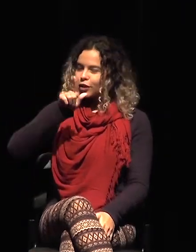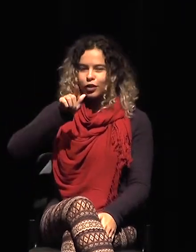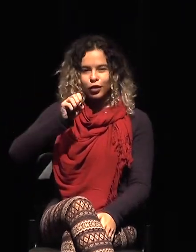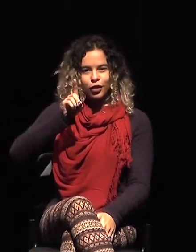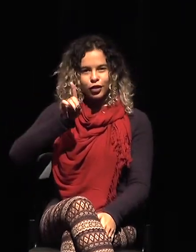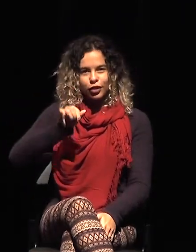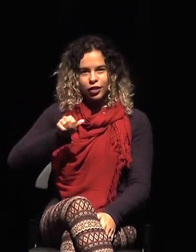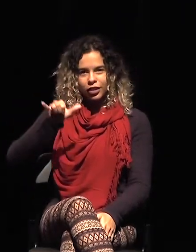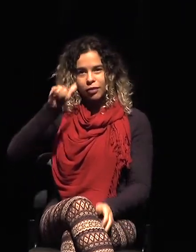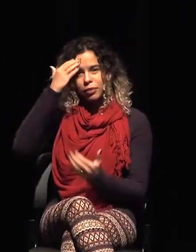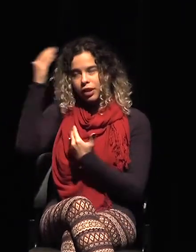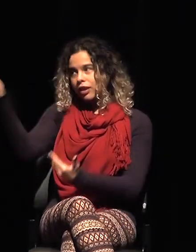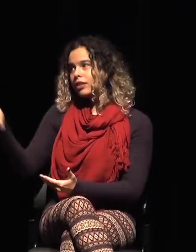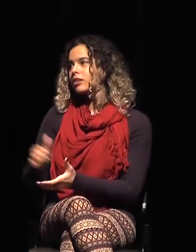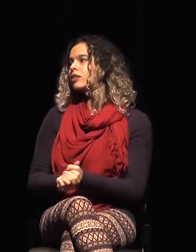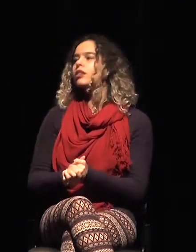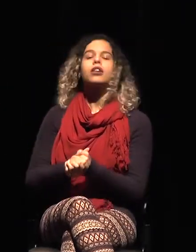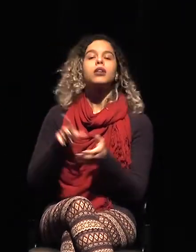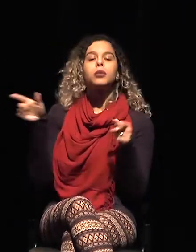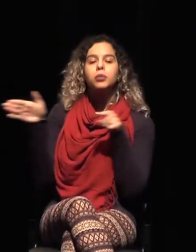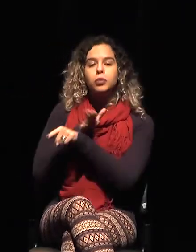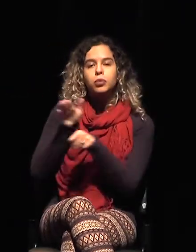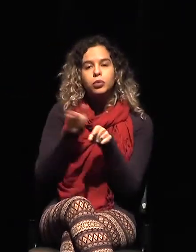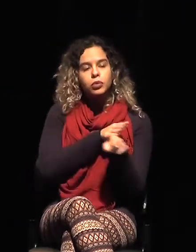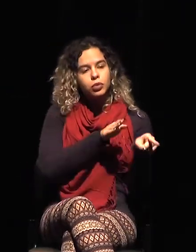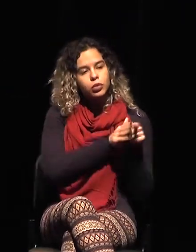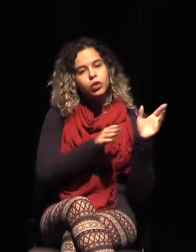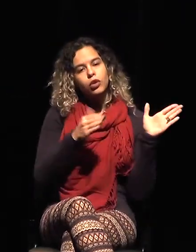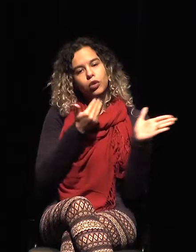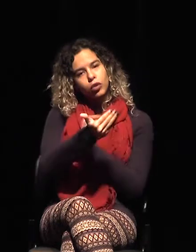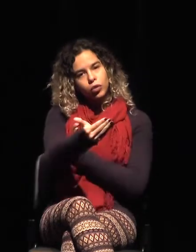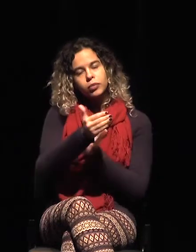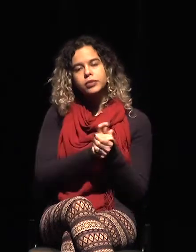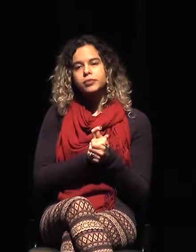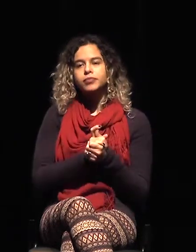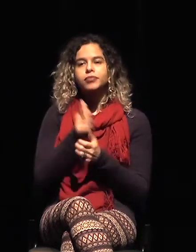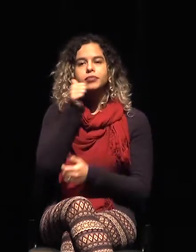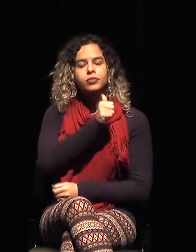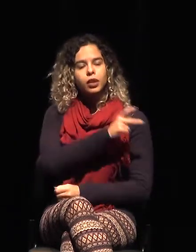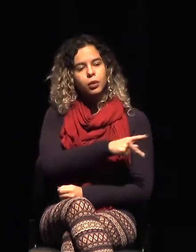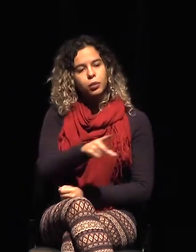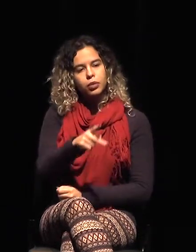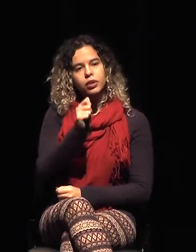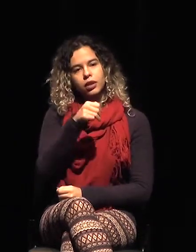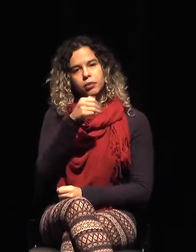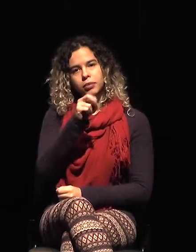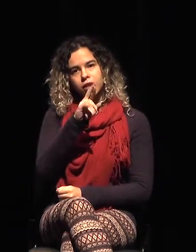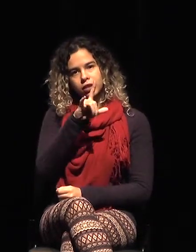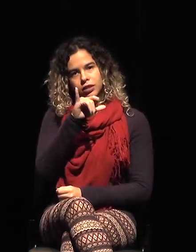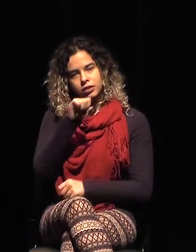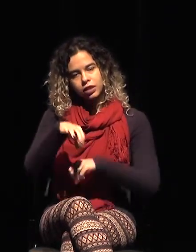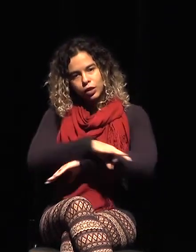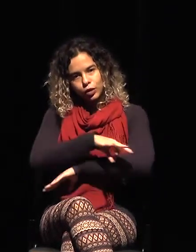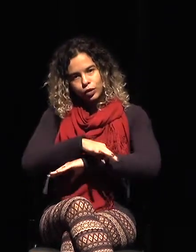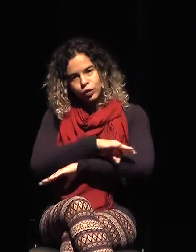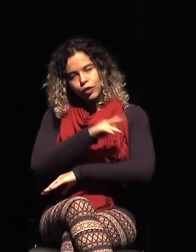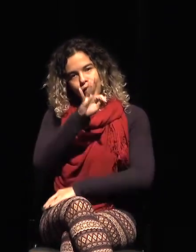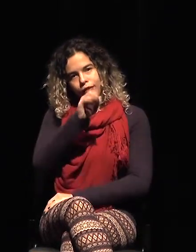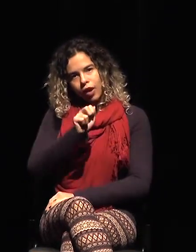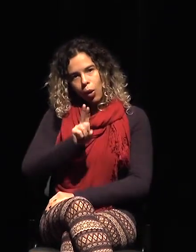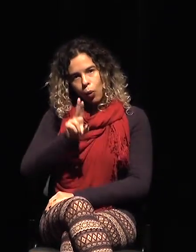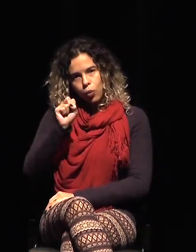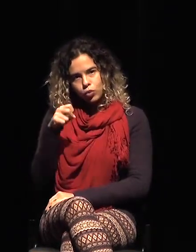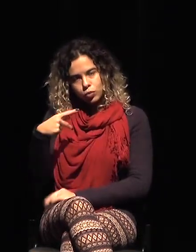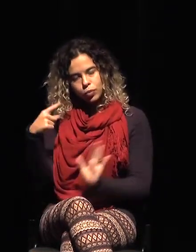temas. Empezaría la profesora María Lissi, del curso de arquitectura de